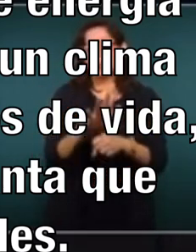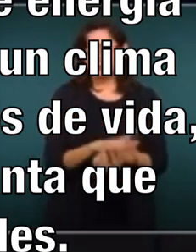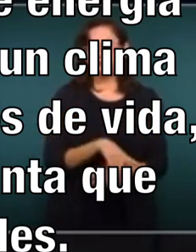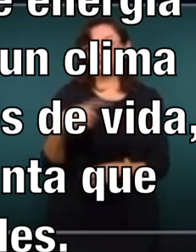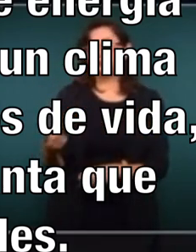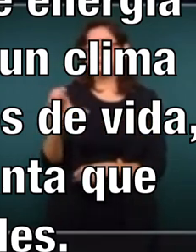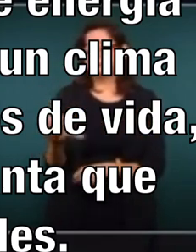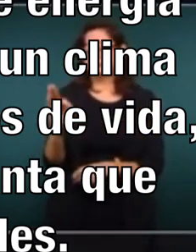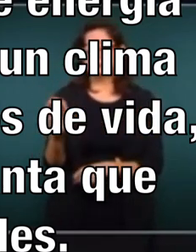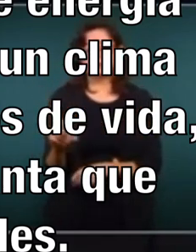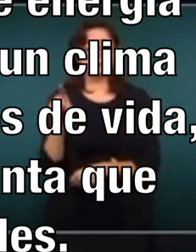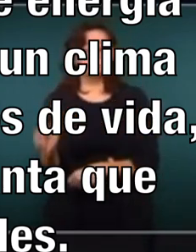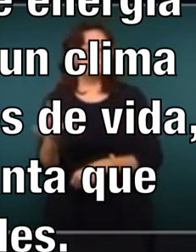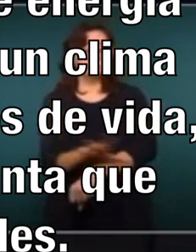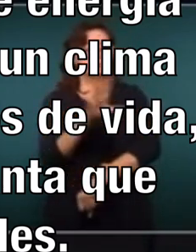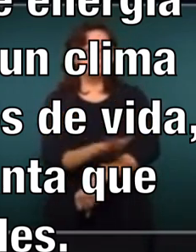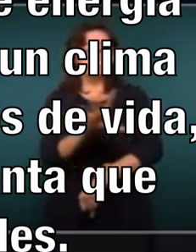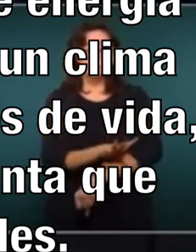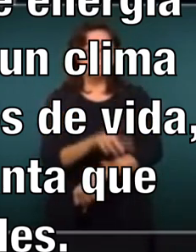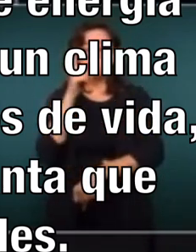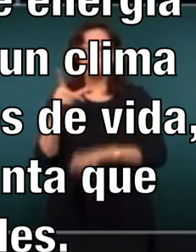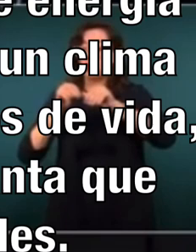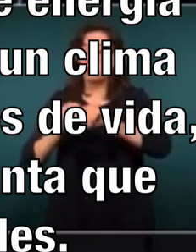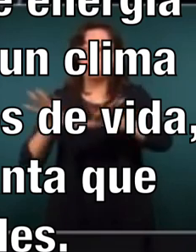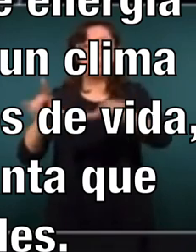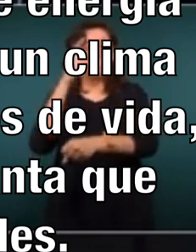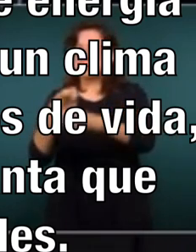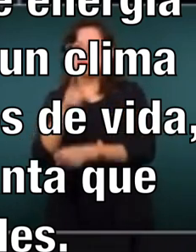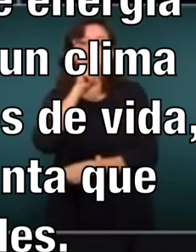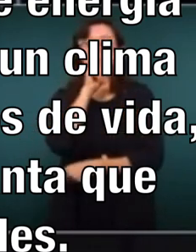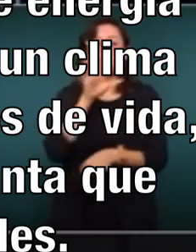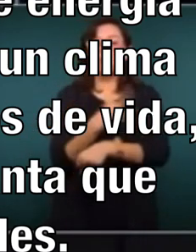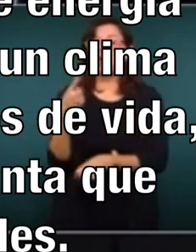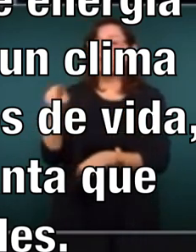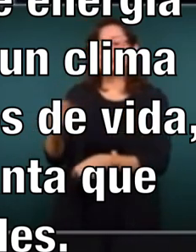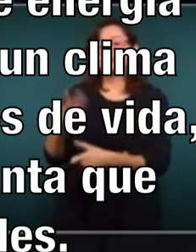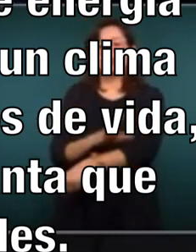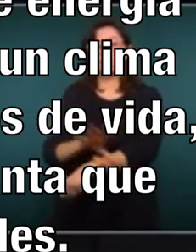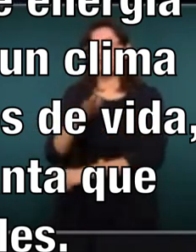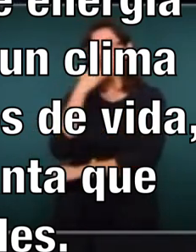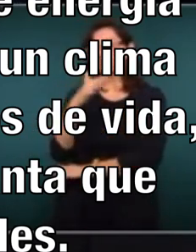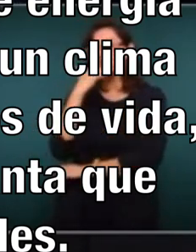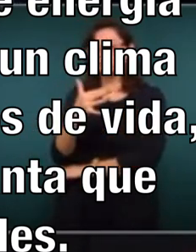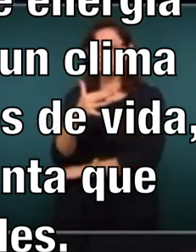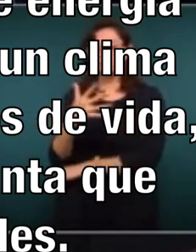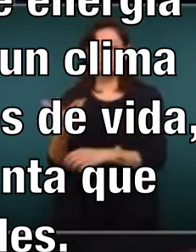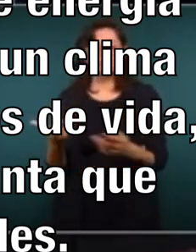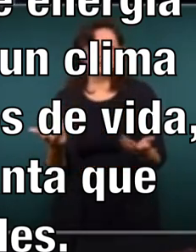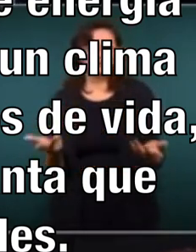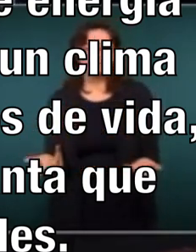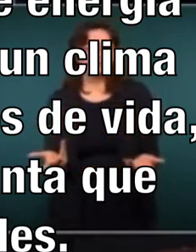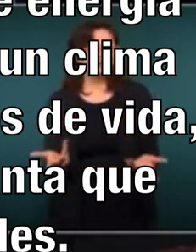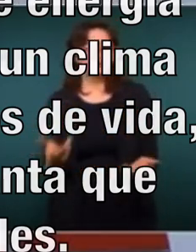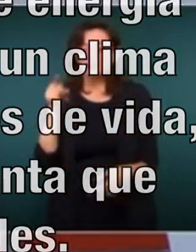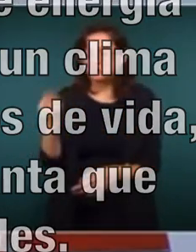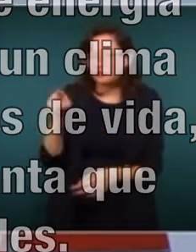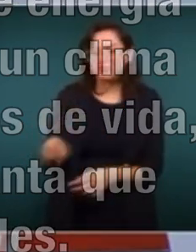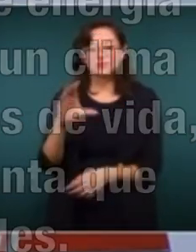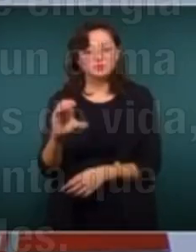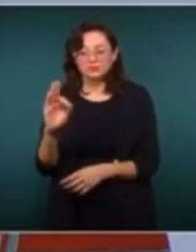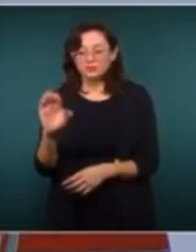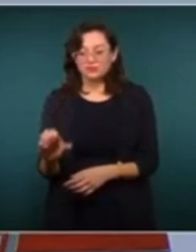no sube la energía primero porque no es energía limpia. No puede haber energía más limpia